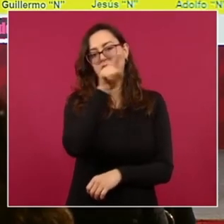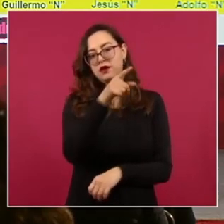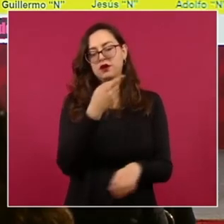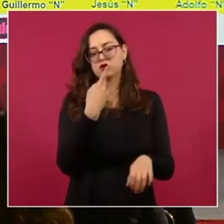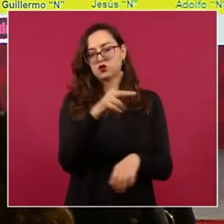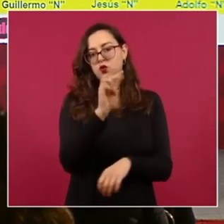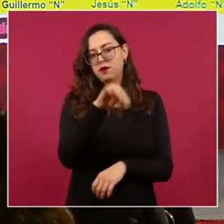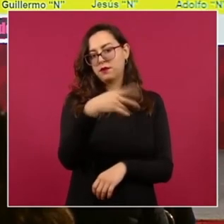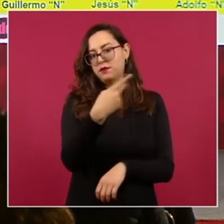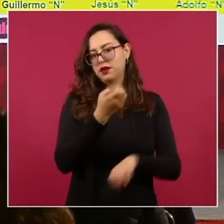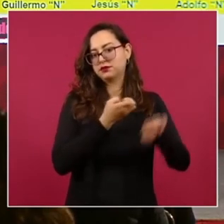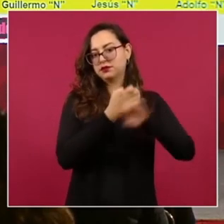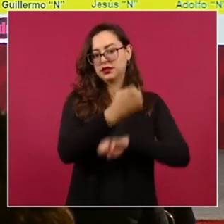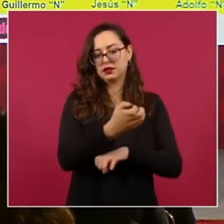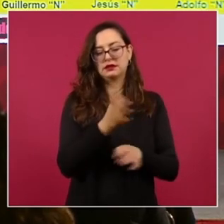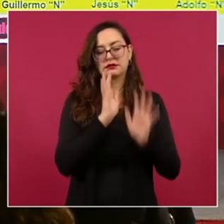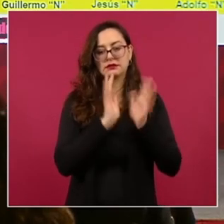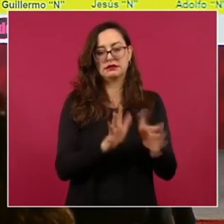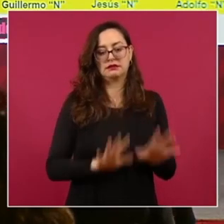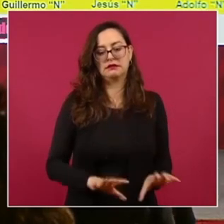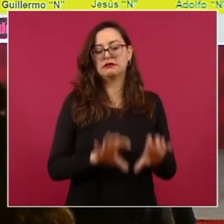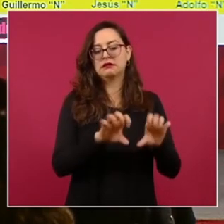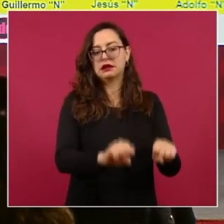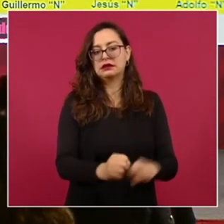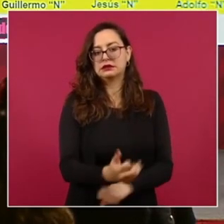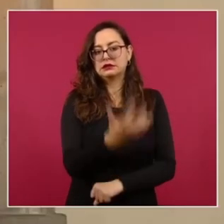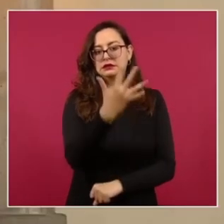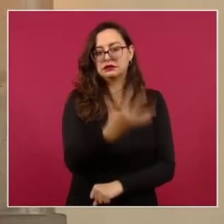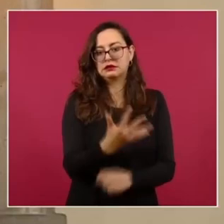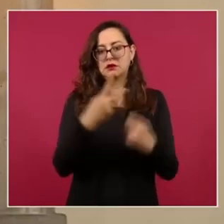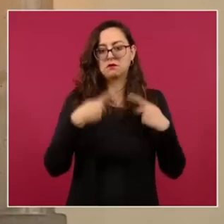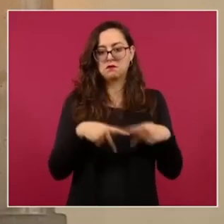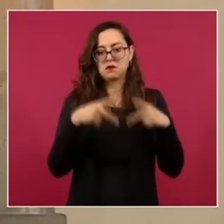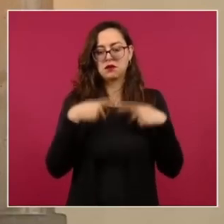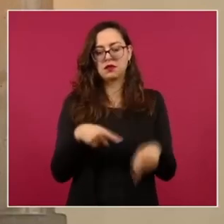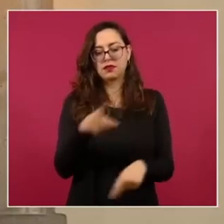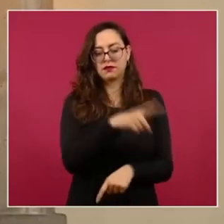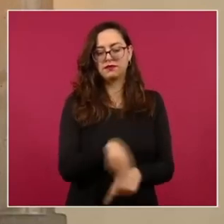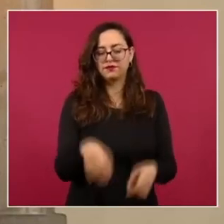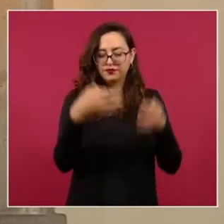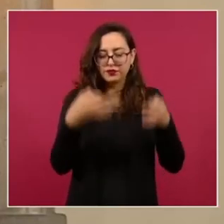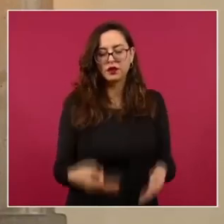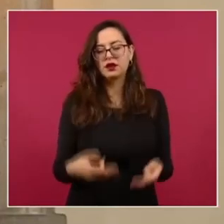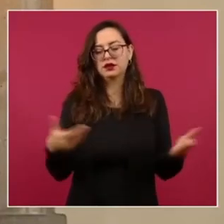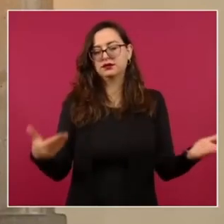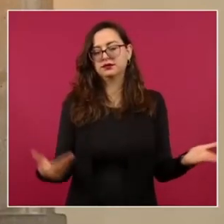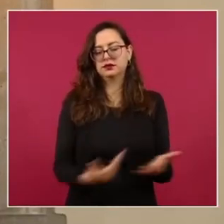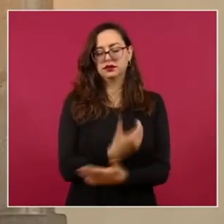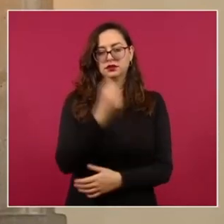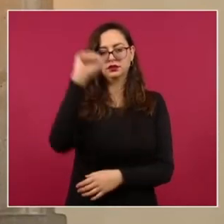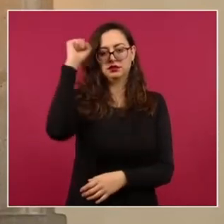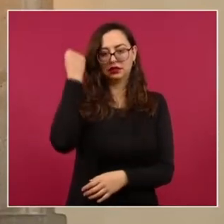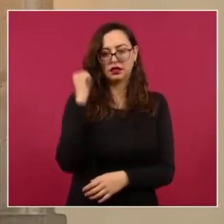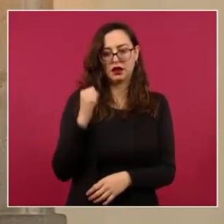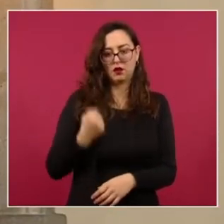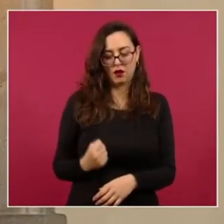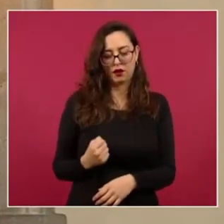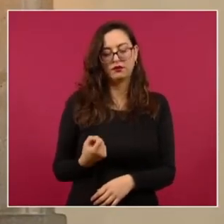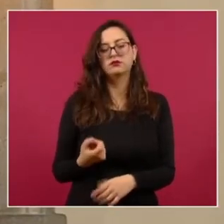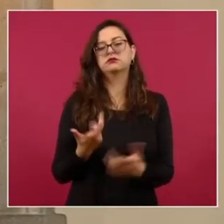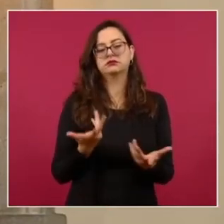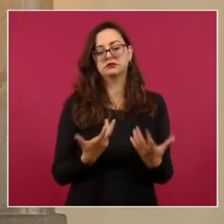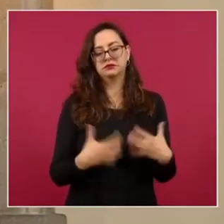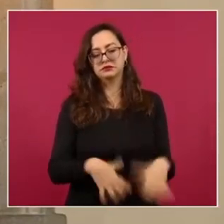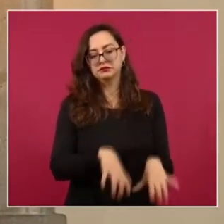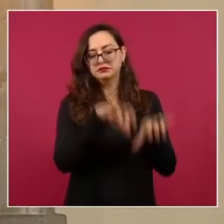logró la vinculación a proceso de cinco sujetos originarios de Sinaloa, quienes fueron detenidos por